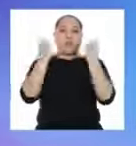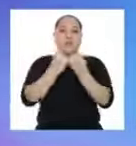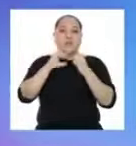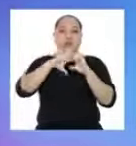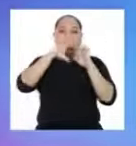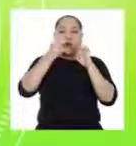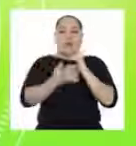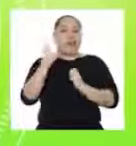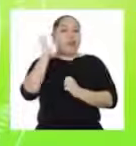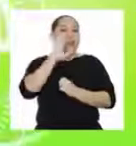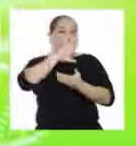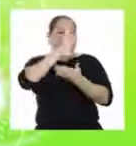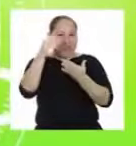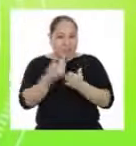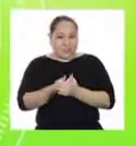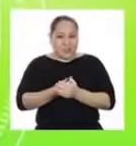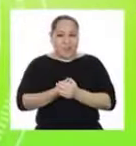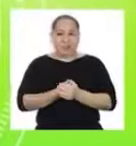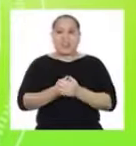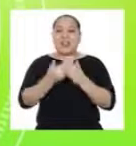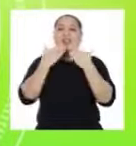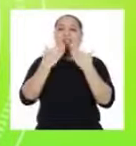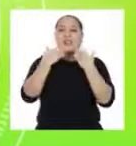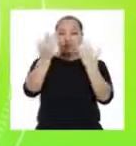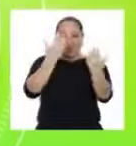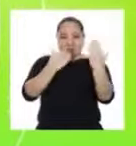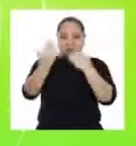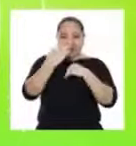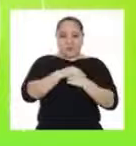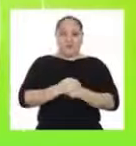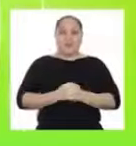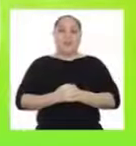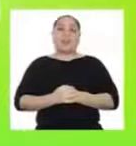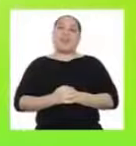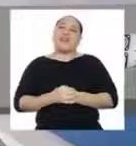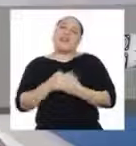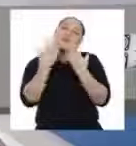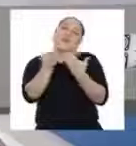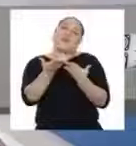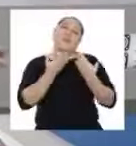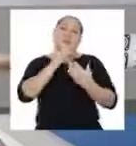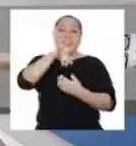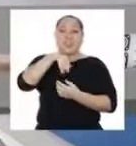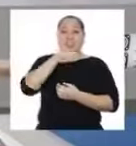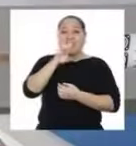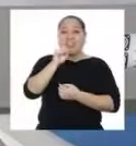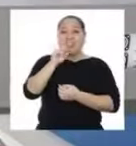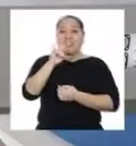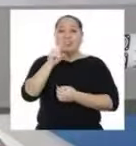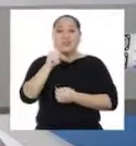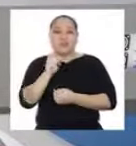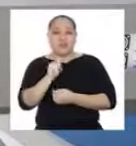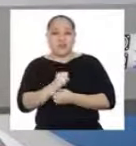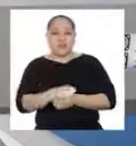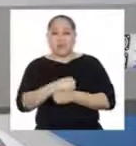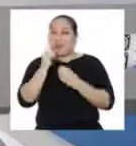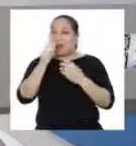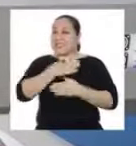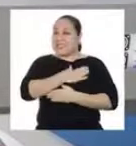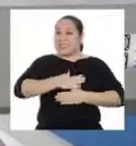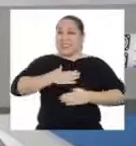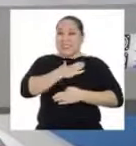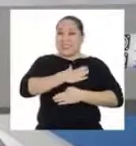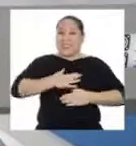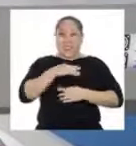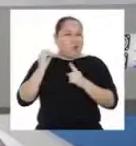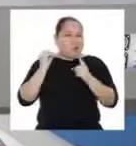armadillo. ¡Hola a todas y todos! ¡Gracias por convocar, Molinda! ¡Bienvenido, Jesús! ¡Va a